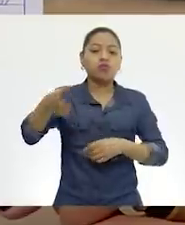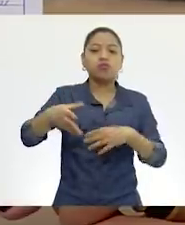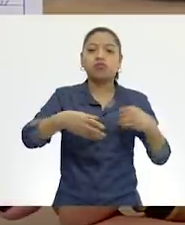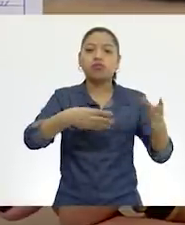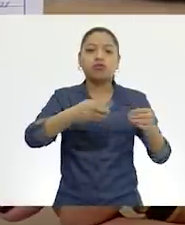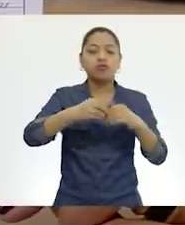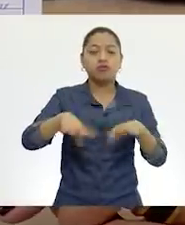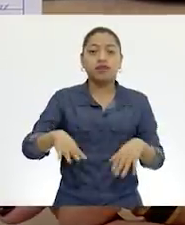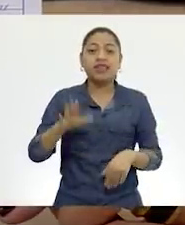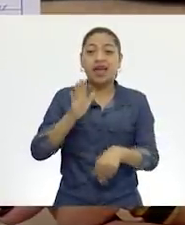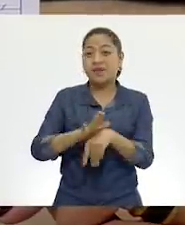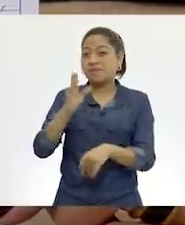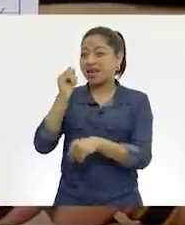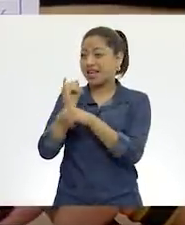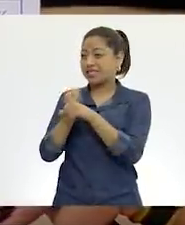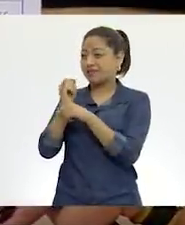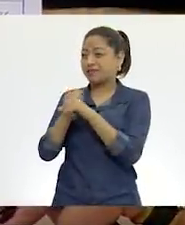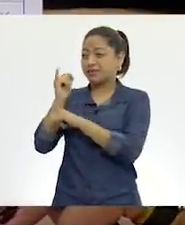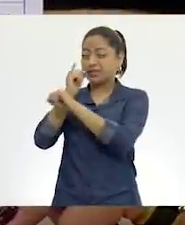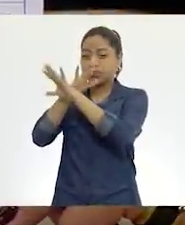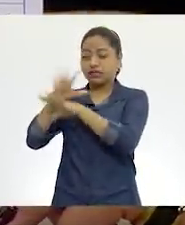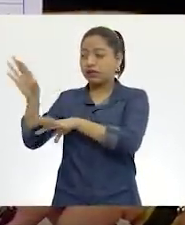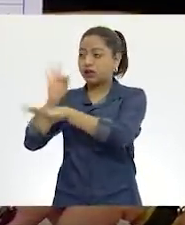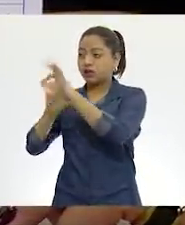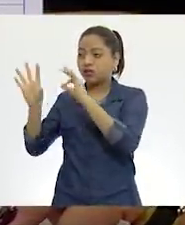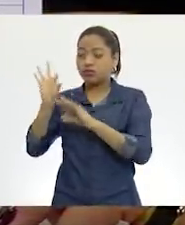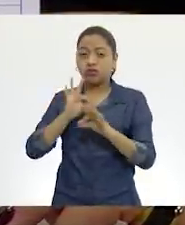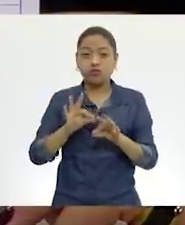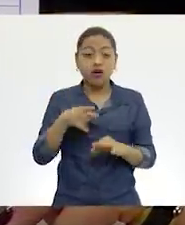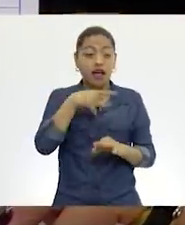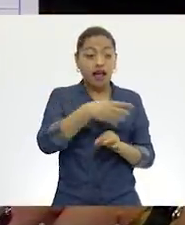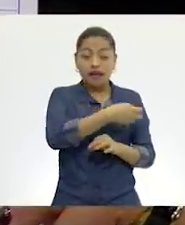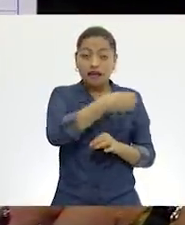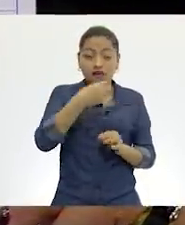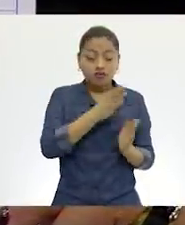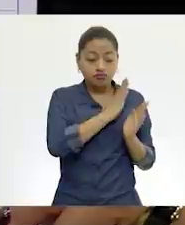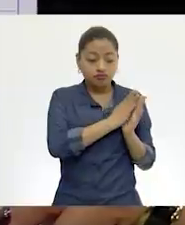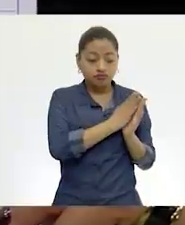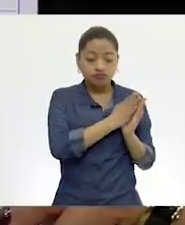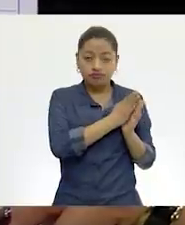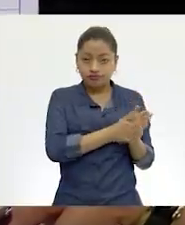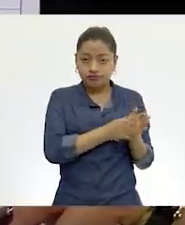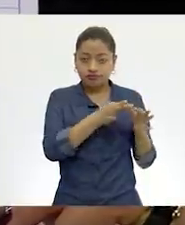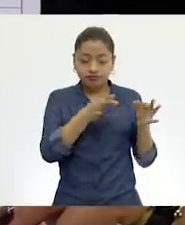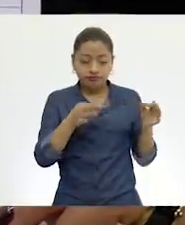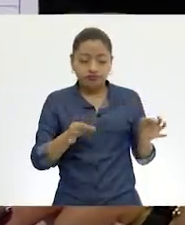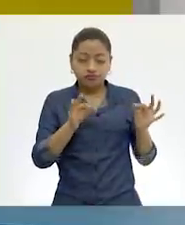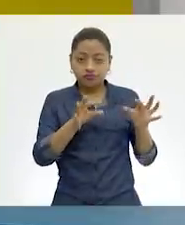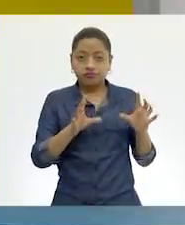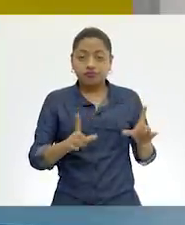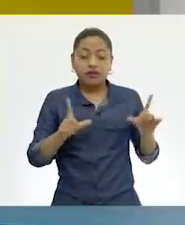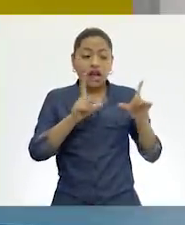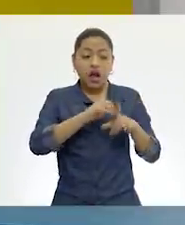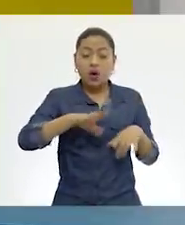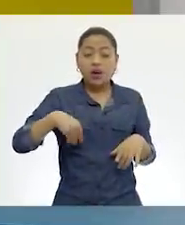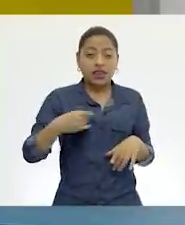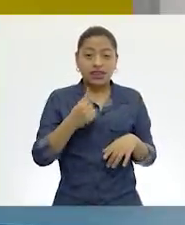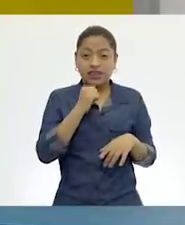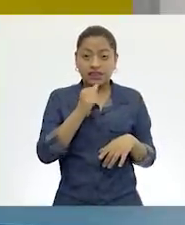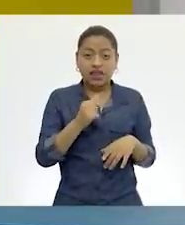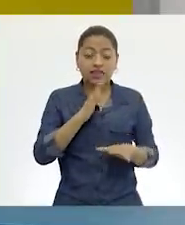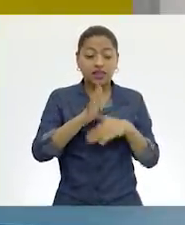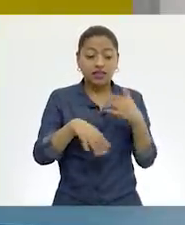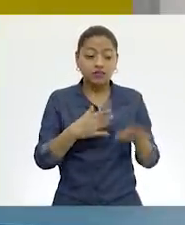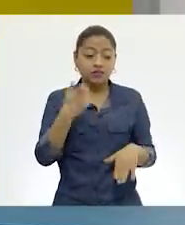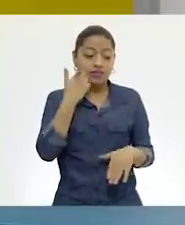eso le aunas la información que vamos a tener de tu entrevista y no está ordenada, no está debidamente guardada, pues, cuando quieras hacer la